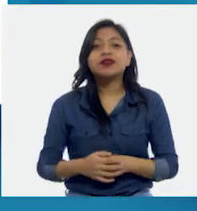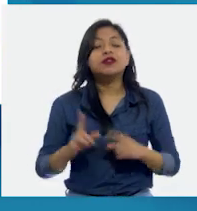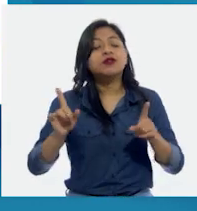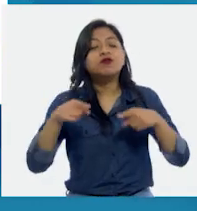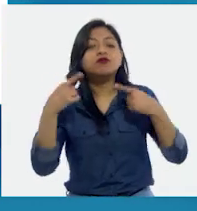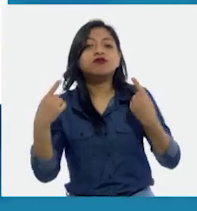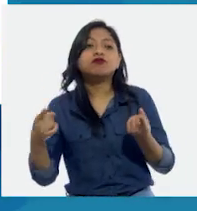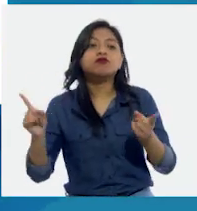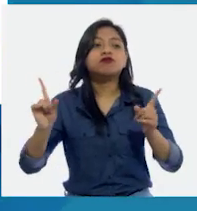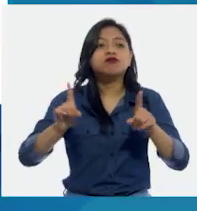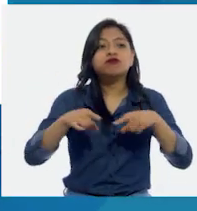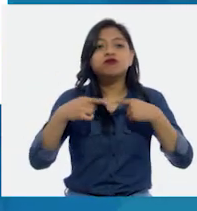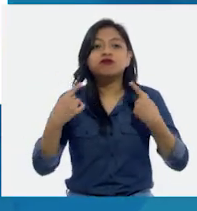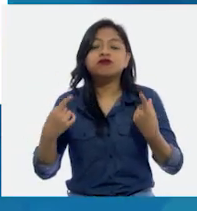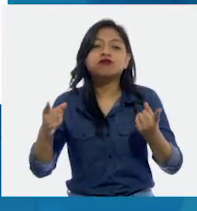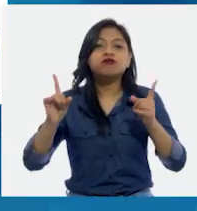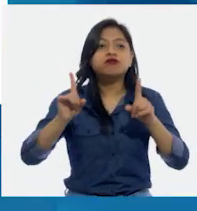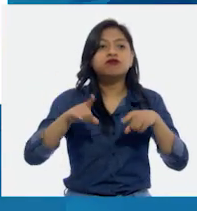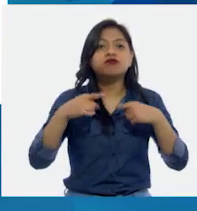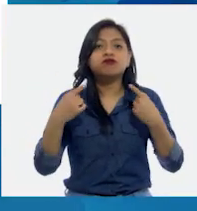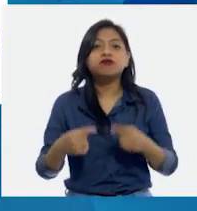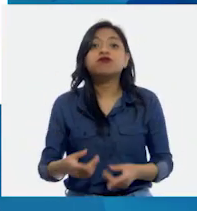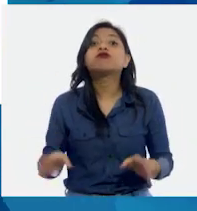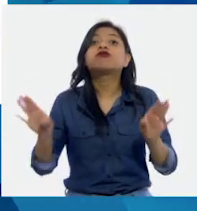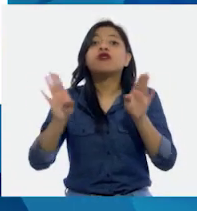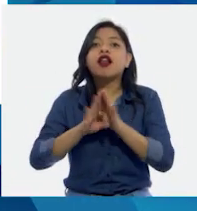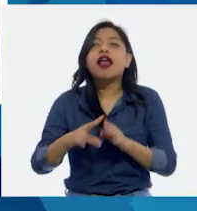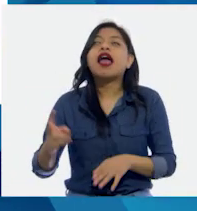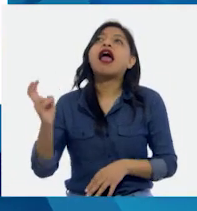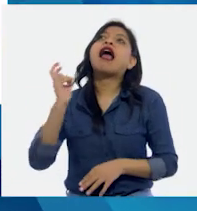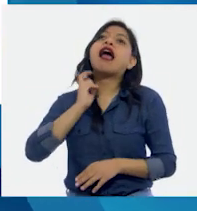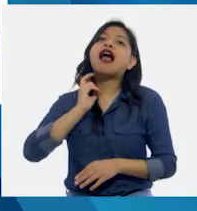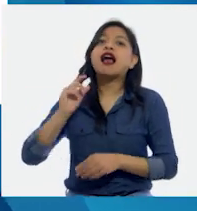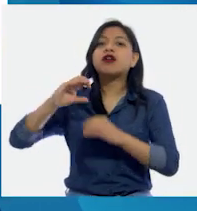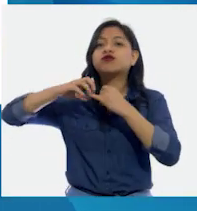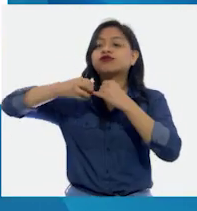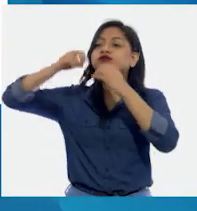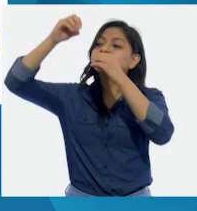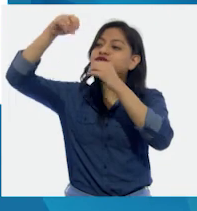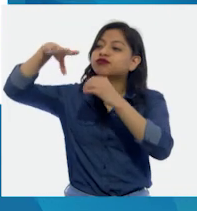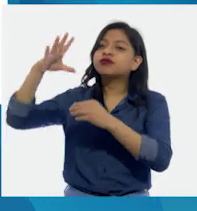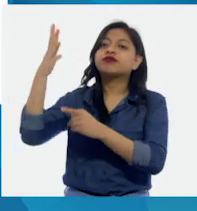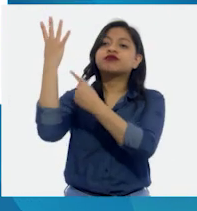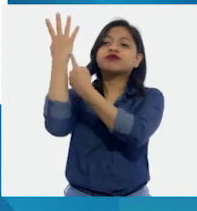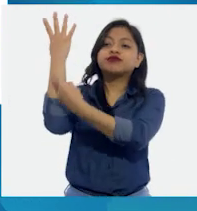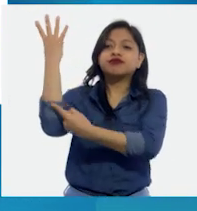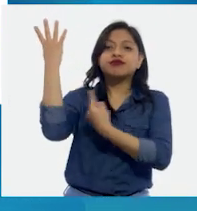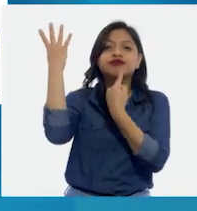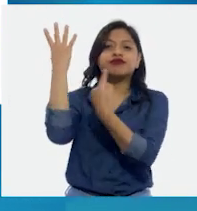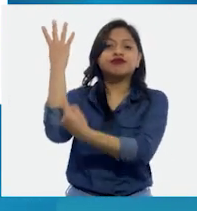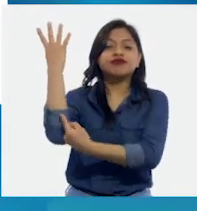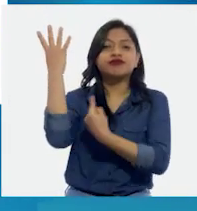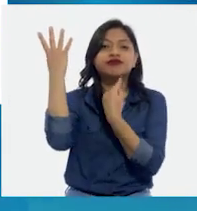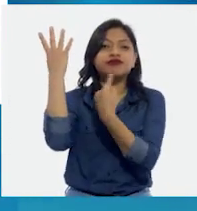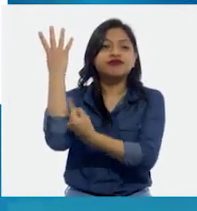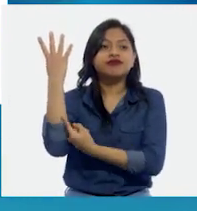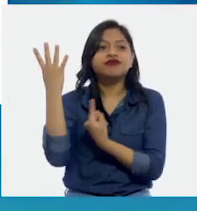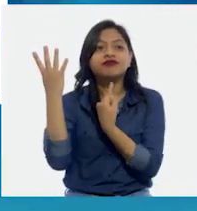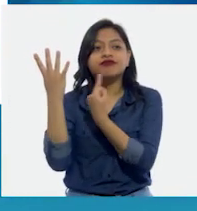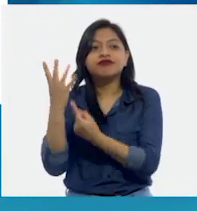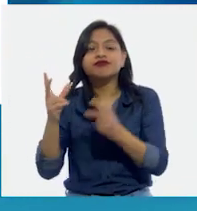germinar la semilla, que un muchielago dejó. Y el velado de